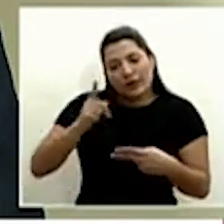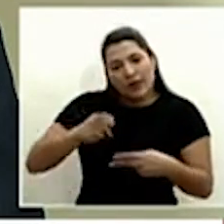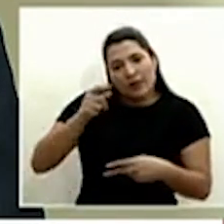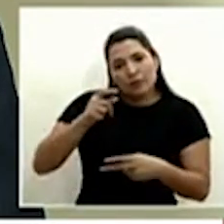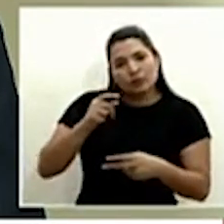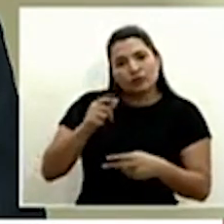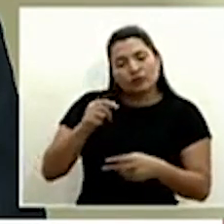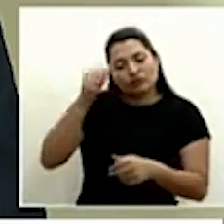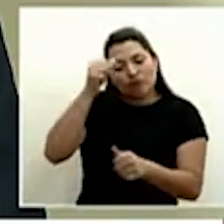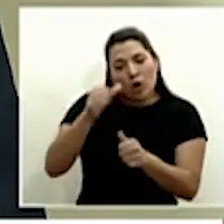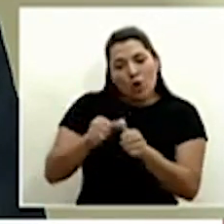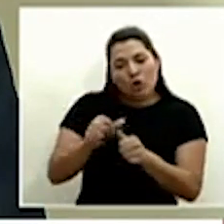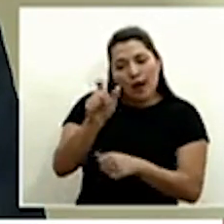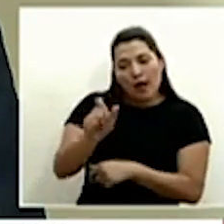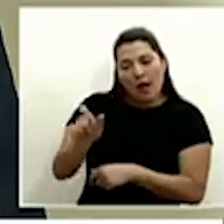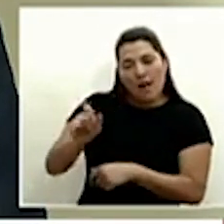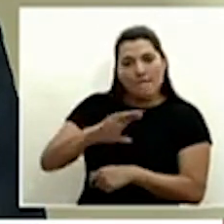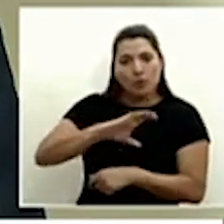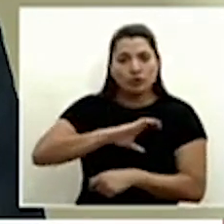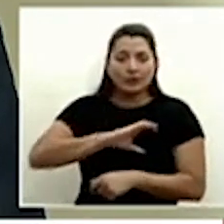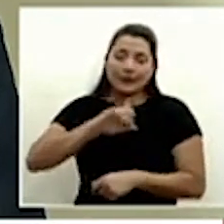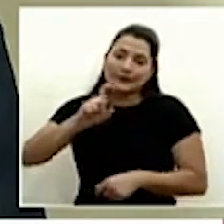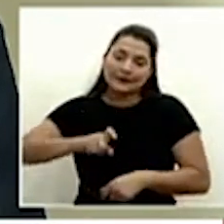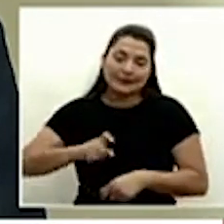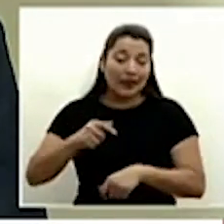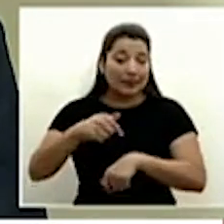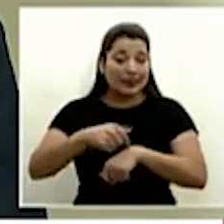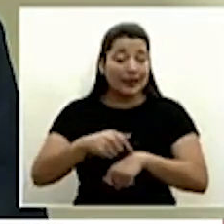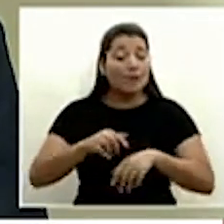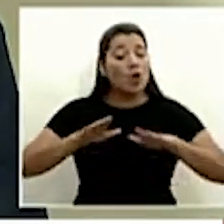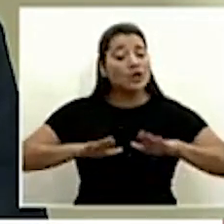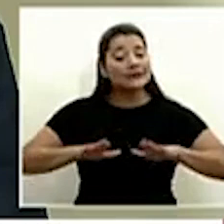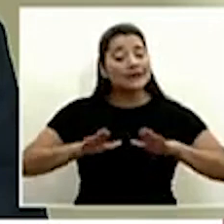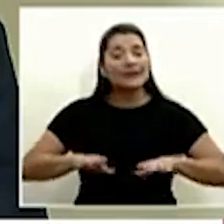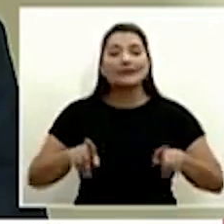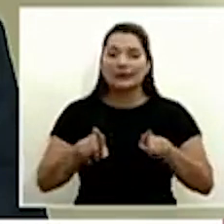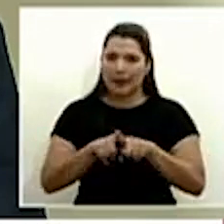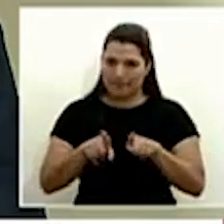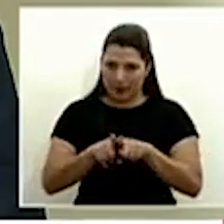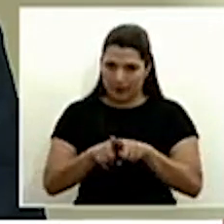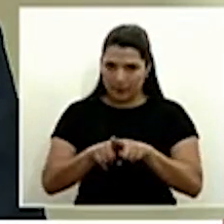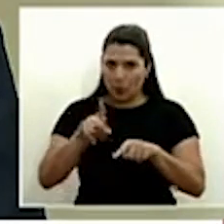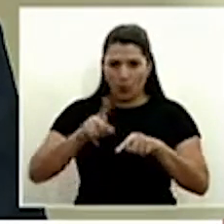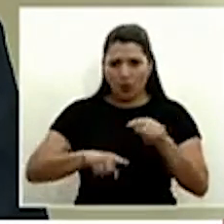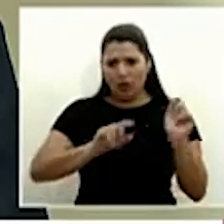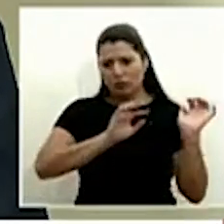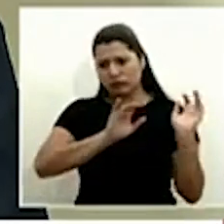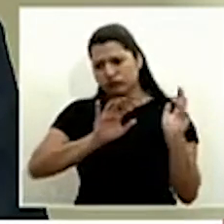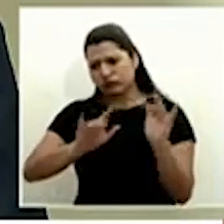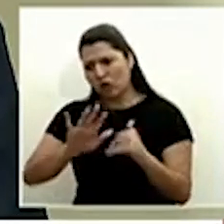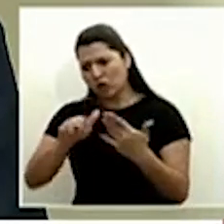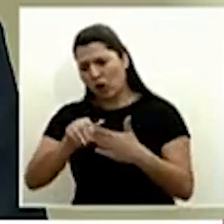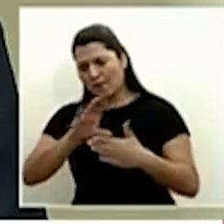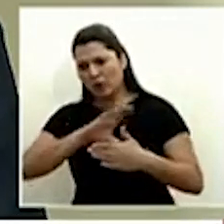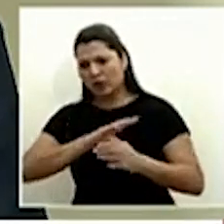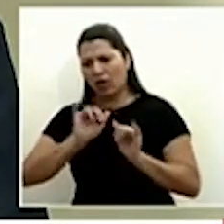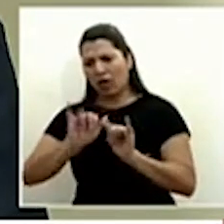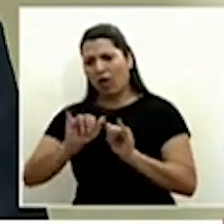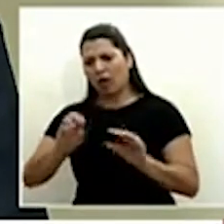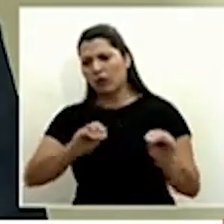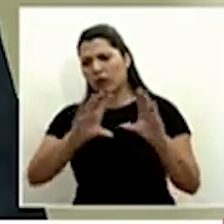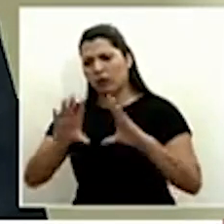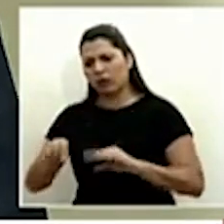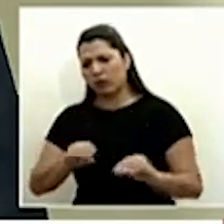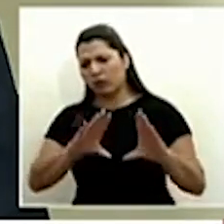y demás para hacer de la forma más adecuada su trabajo yo creo que lo que tenemos que buscar son estrategias y estamos trabajando en ellas es decir que en estas zonas